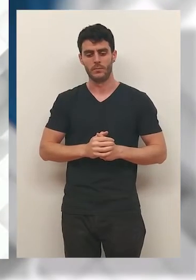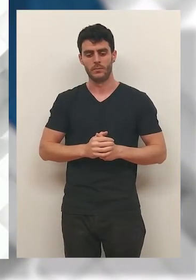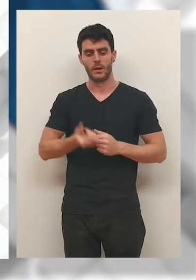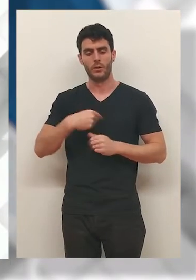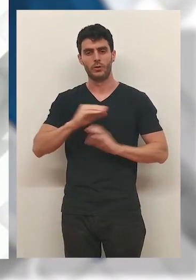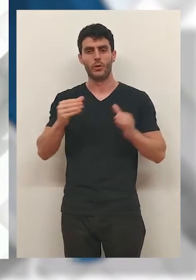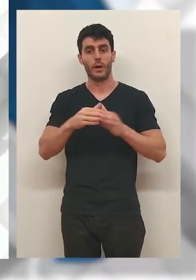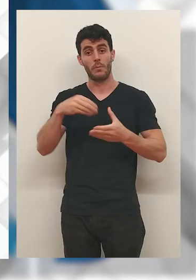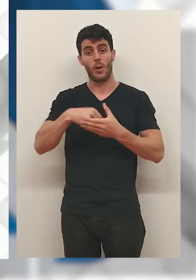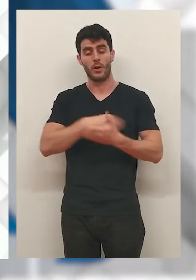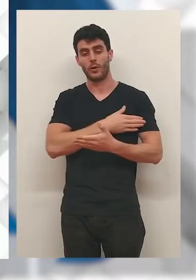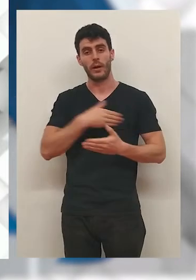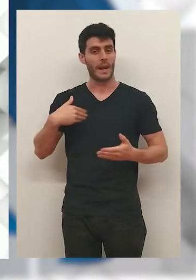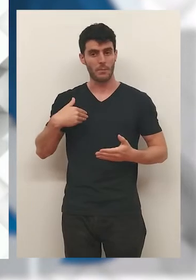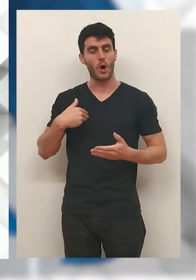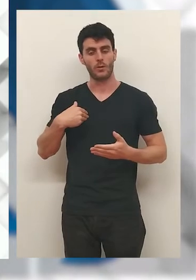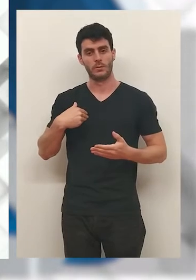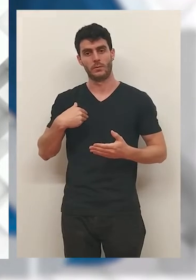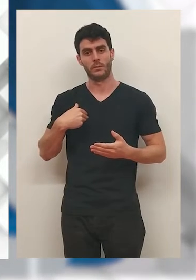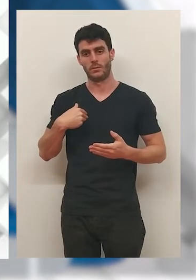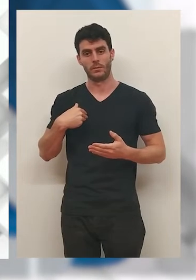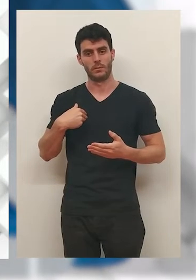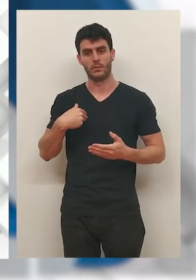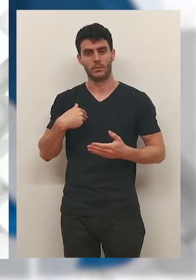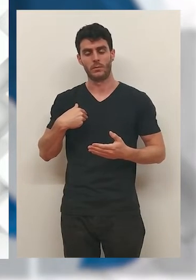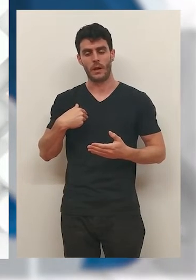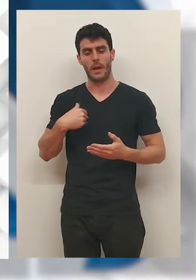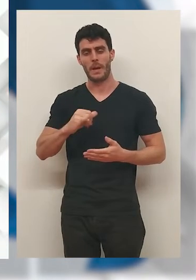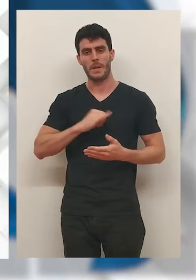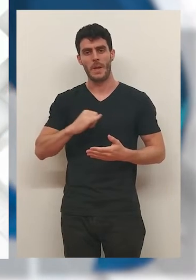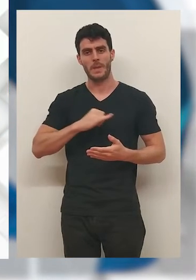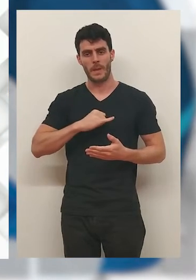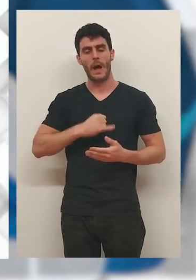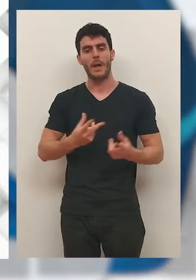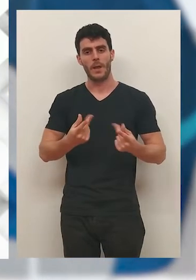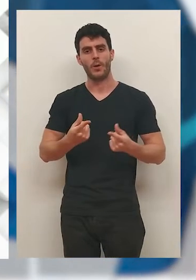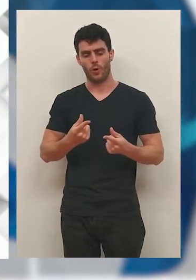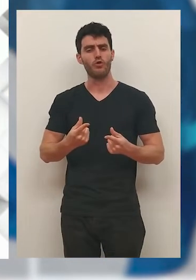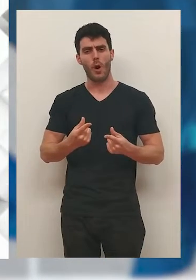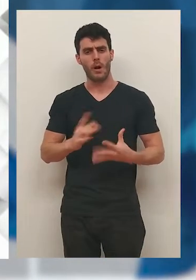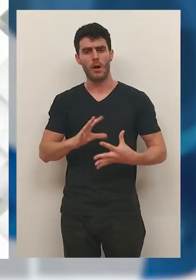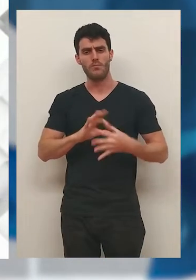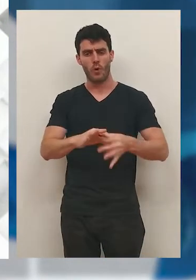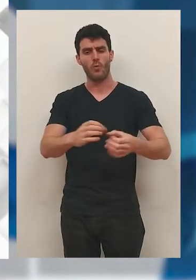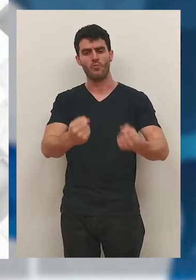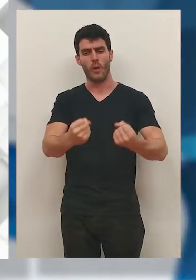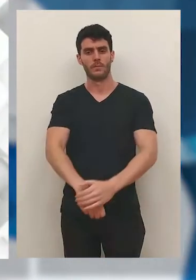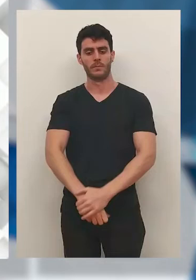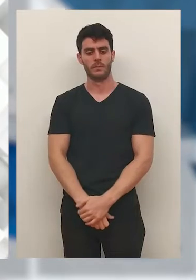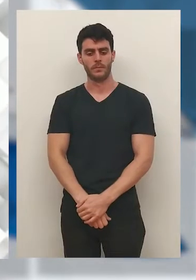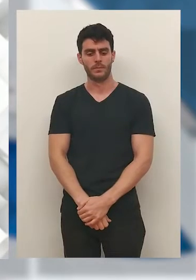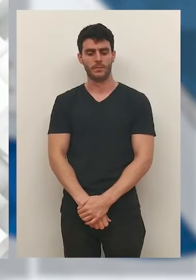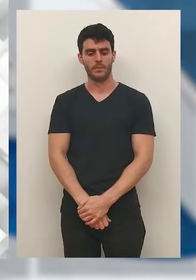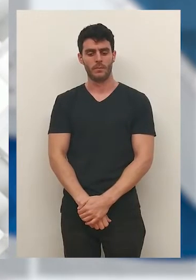así intentaremos perfilar una plantilla en la que esas señas de identidad se